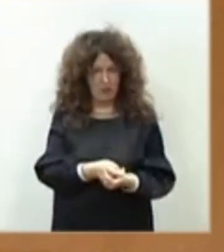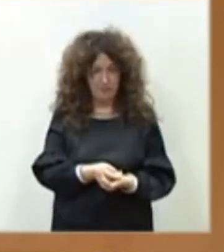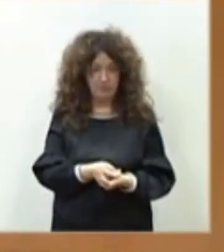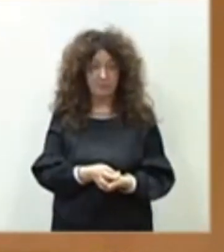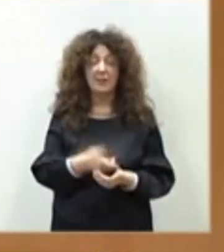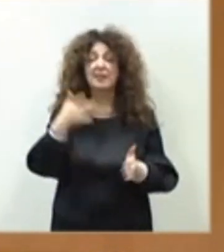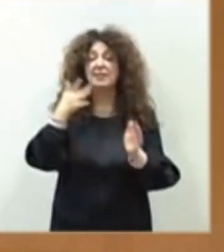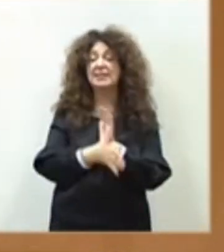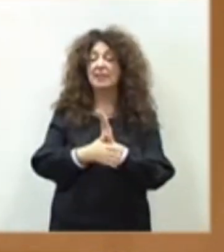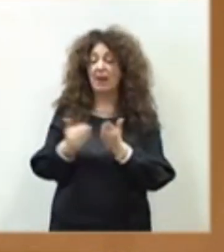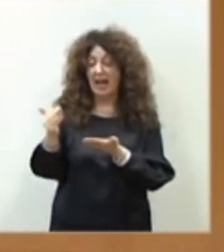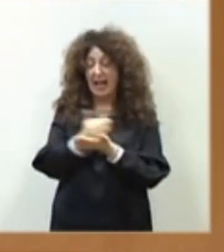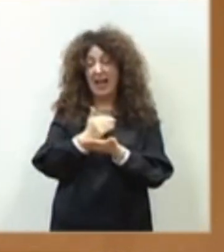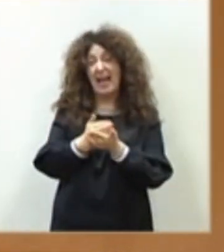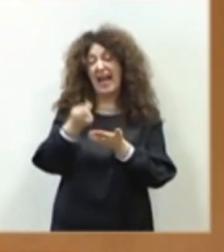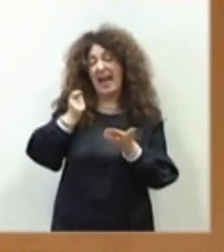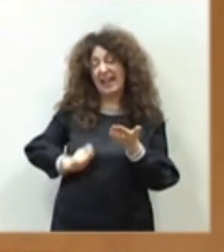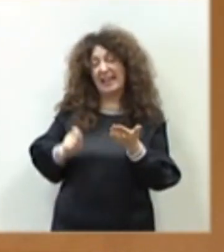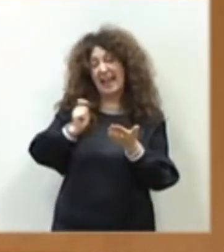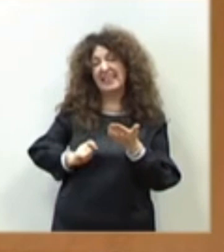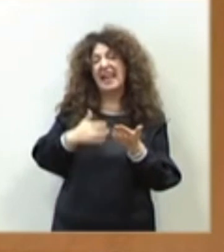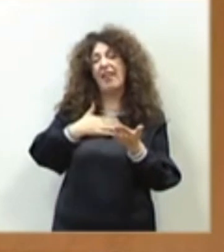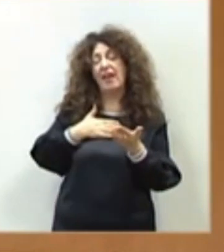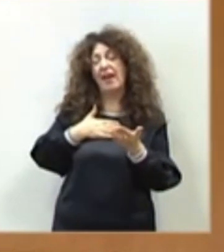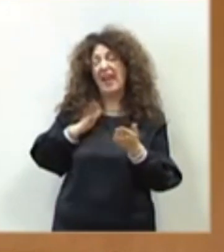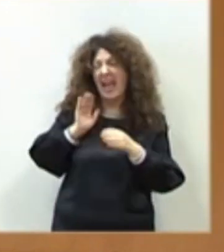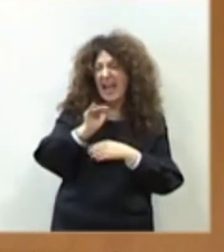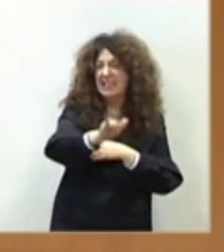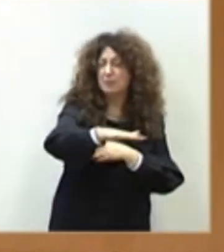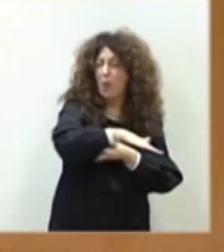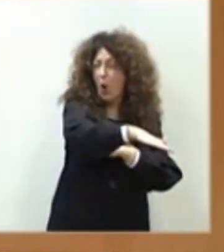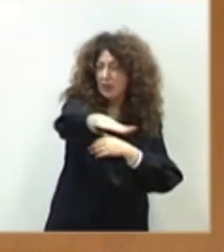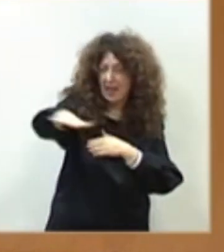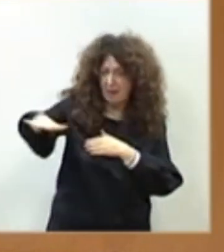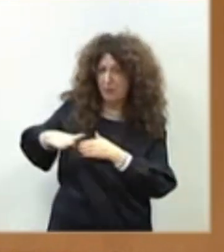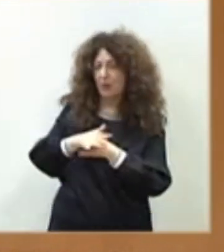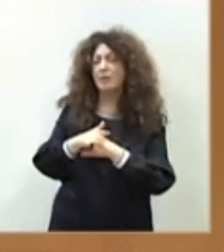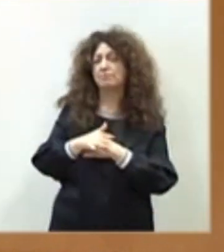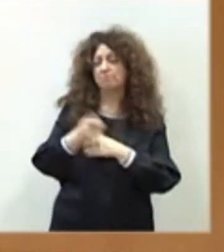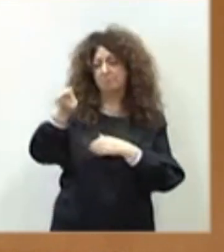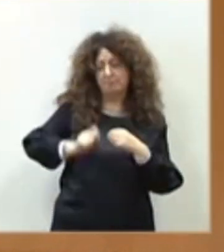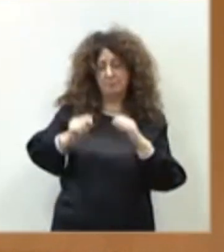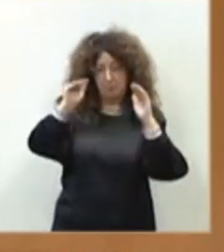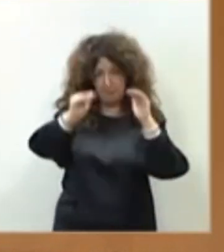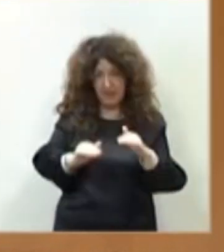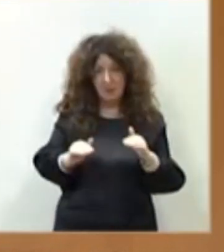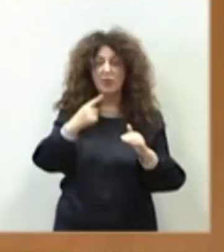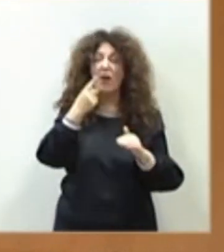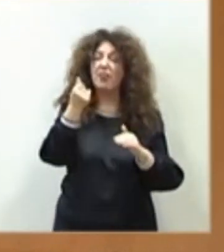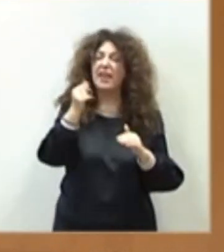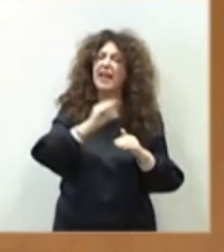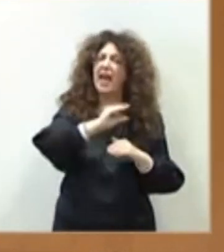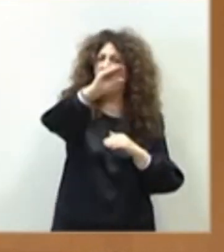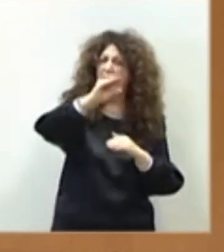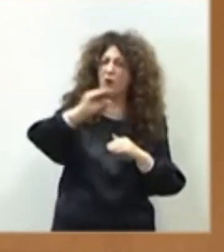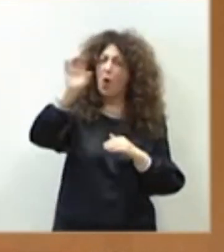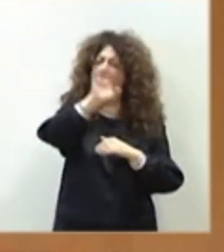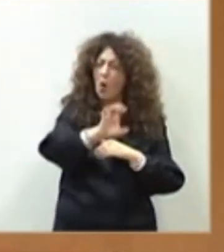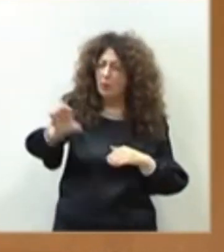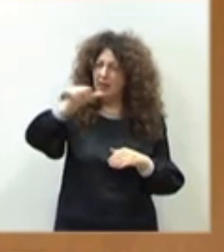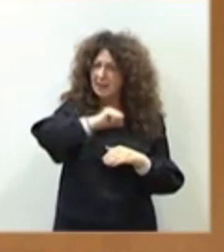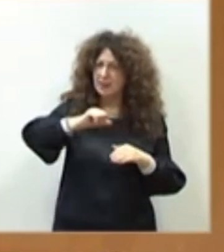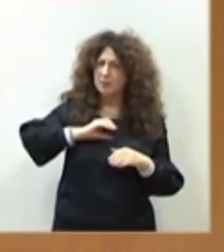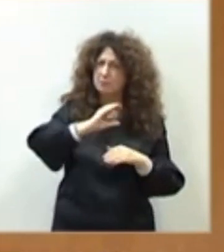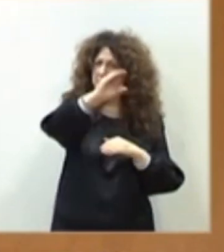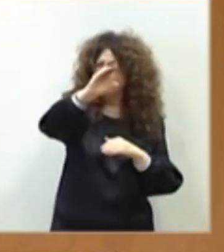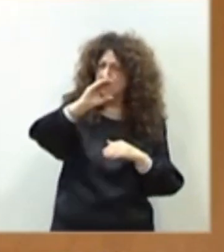disminución de la renta agraria de las explotaciones, esto da lugar a que los fondos que tenían que llegar a las comunidades autónomas sean menores de